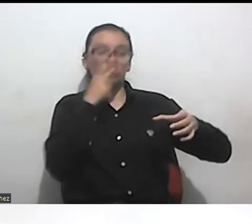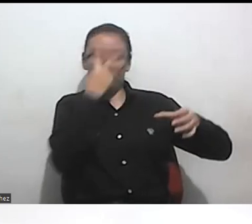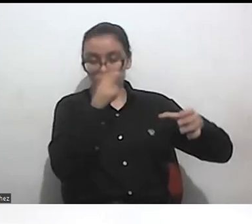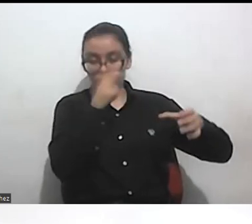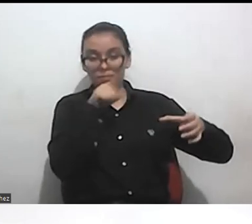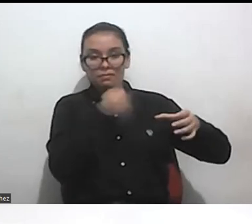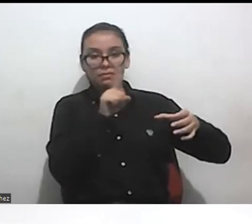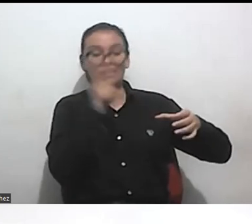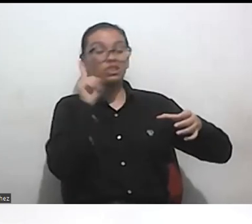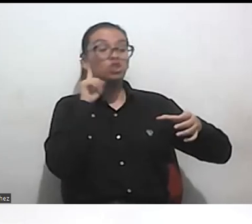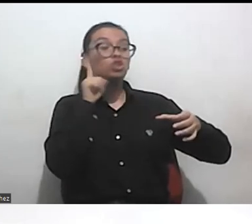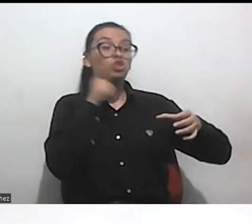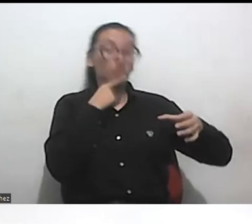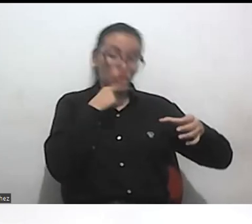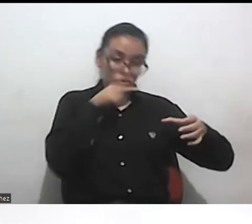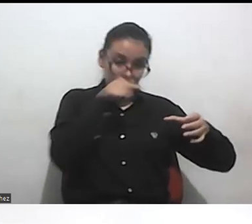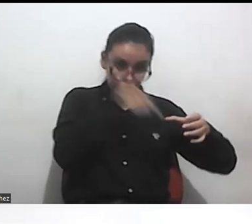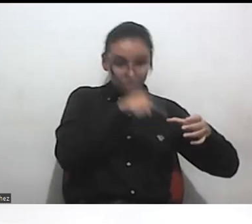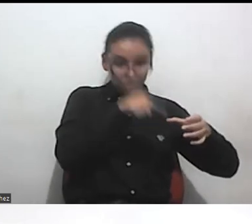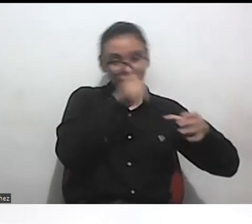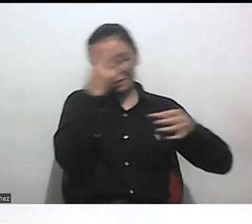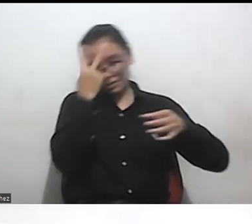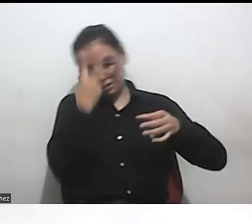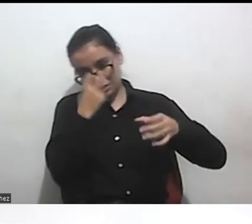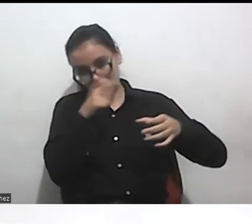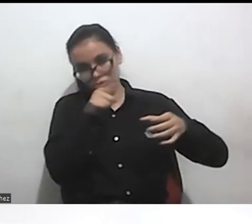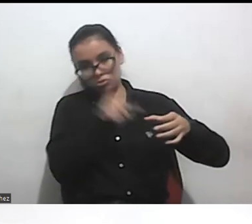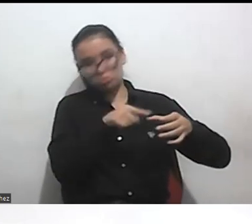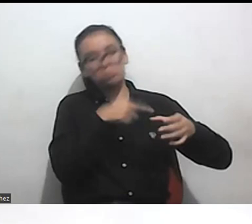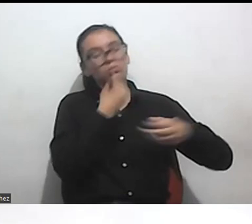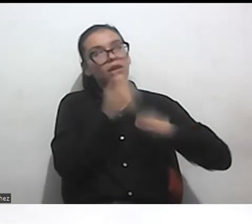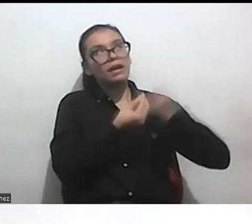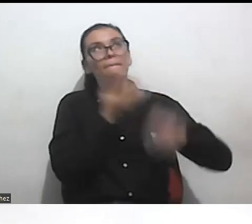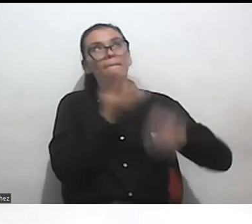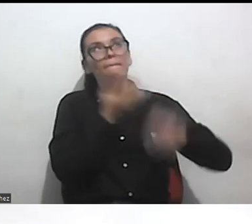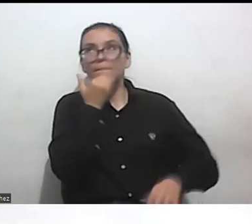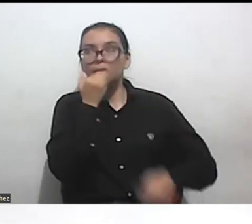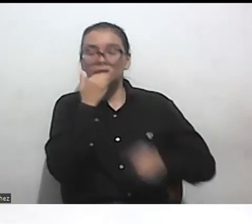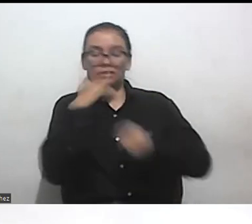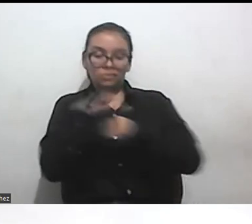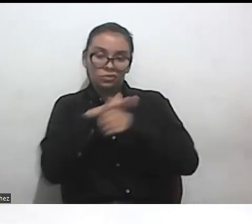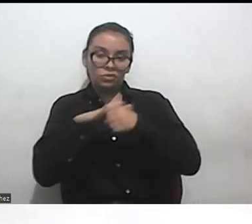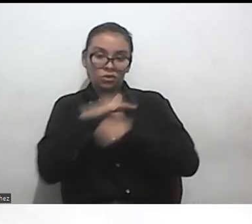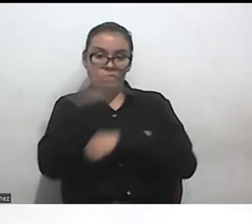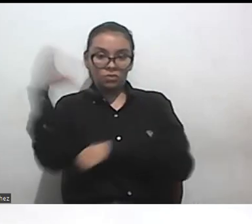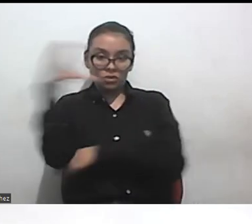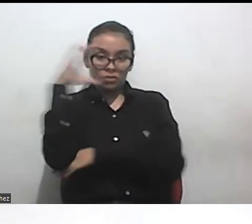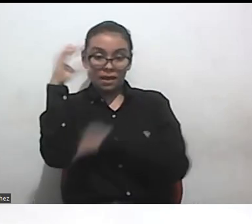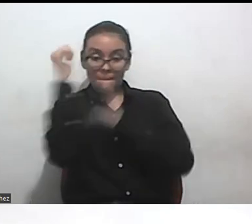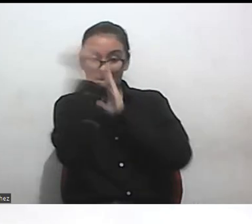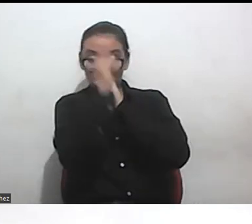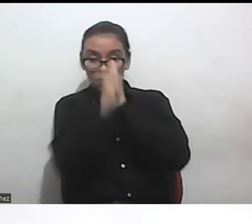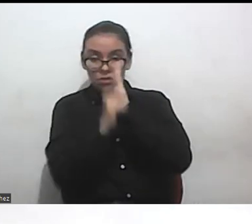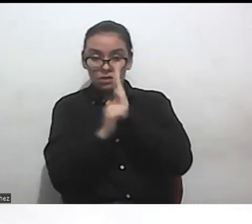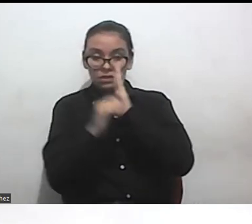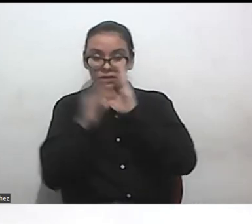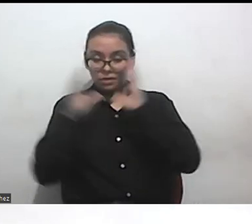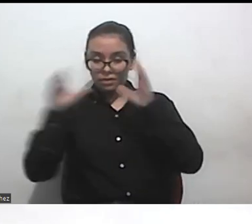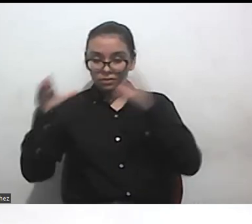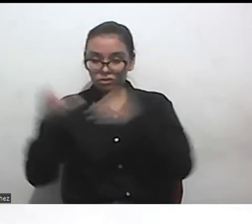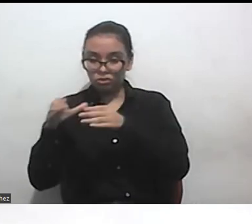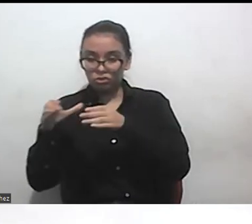las políticas también han fragmentado entonces por ejemplo una cosa que pasa en Colombia es que las políticas de personas víctimas de minas